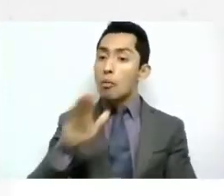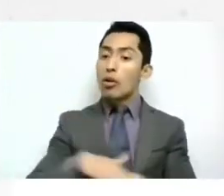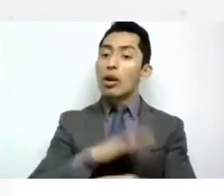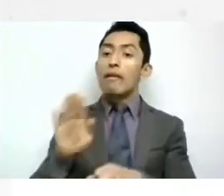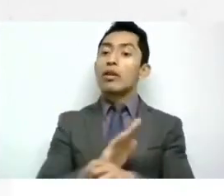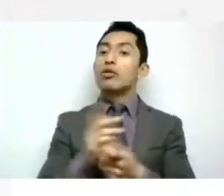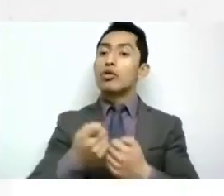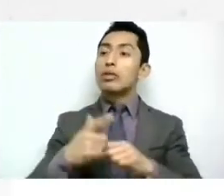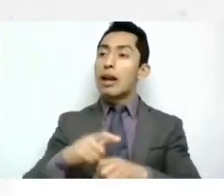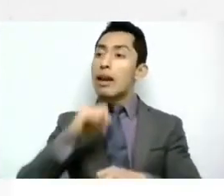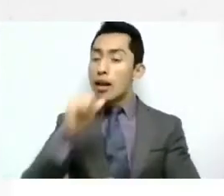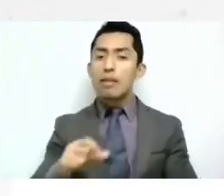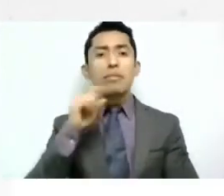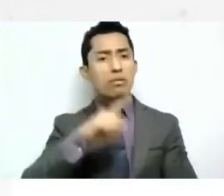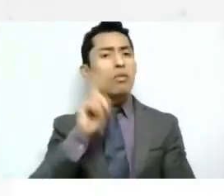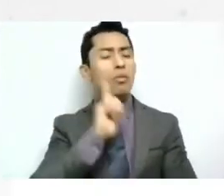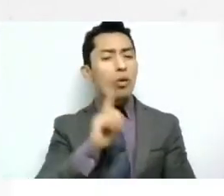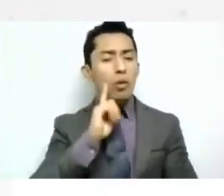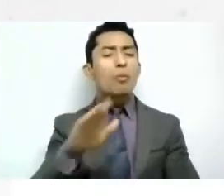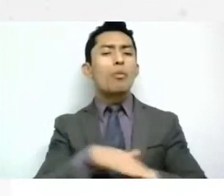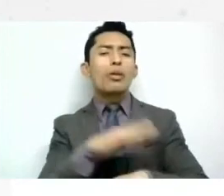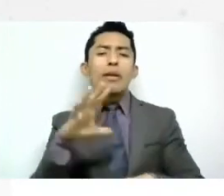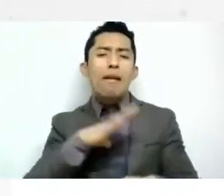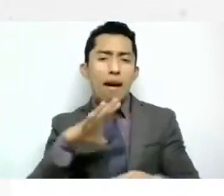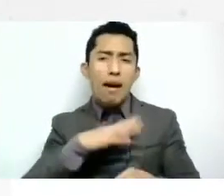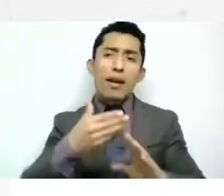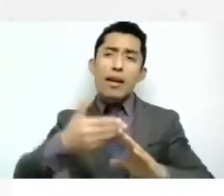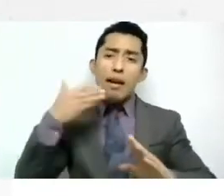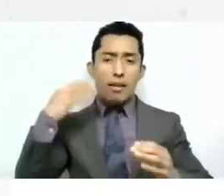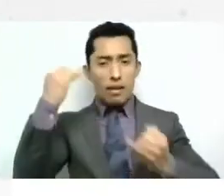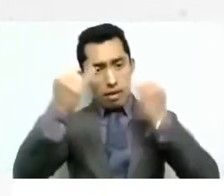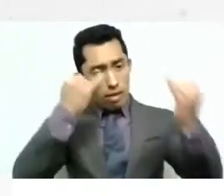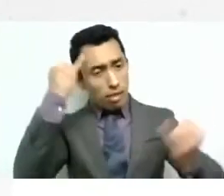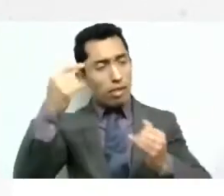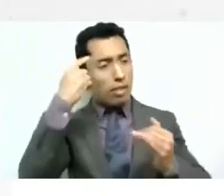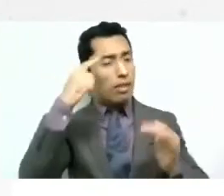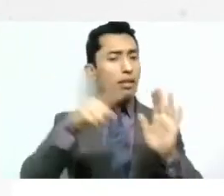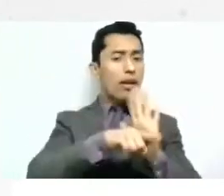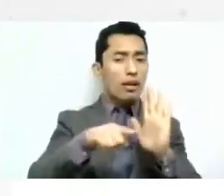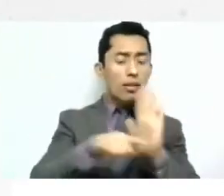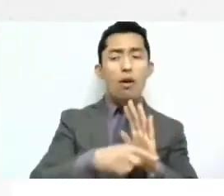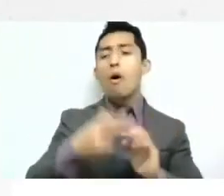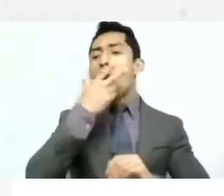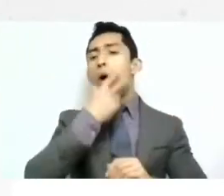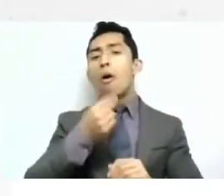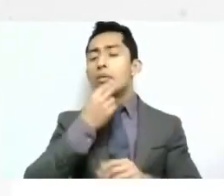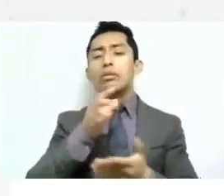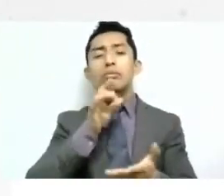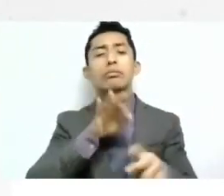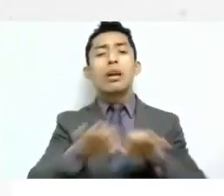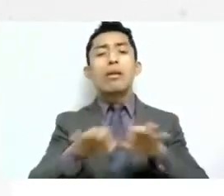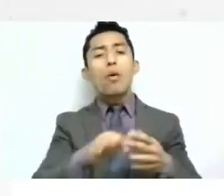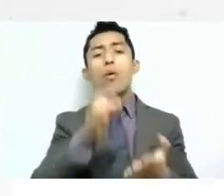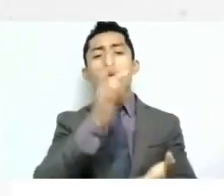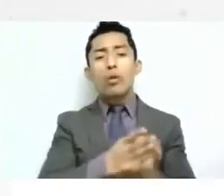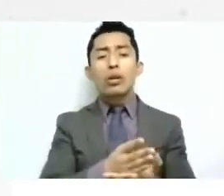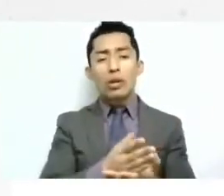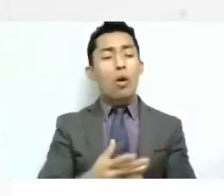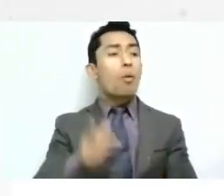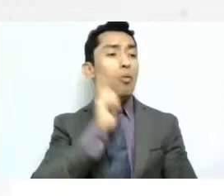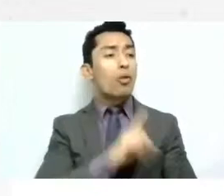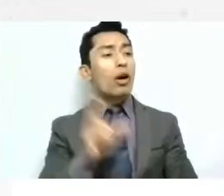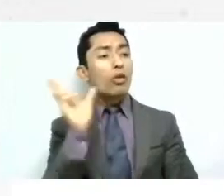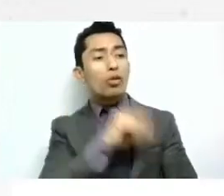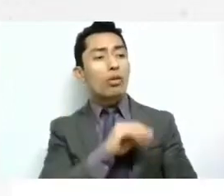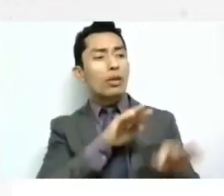la mujer por estos estereotipos que teníamos que nada más el hombre trabajaba y punto ¿no? entonces ahí sí nos remarcan